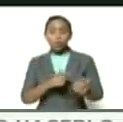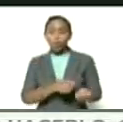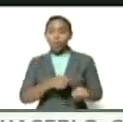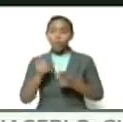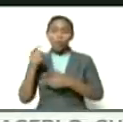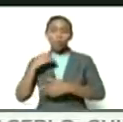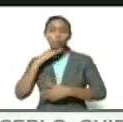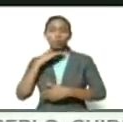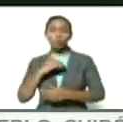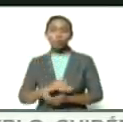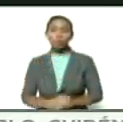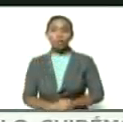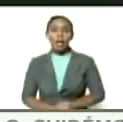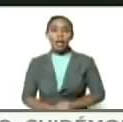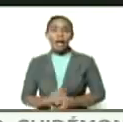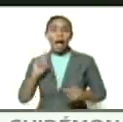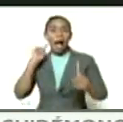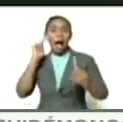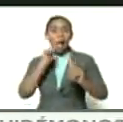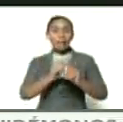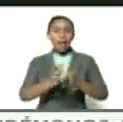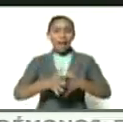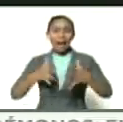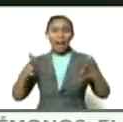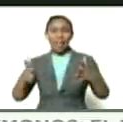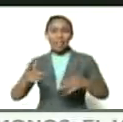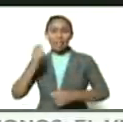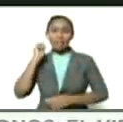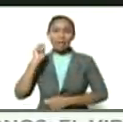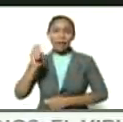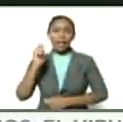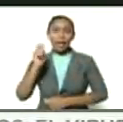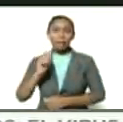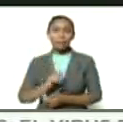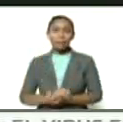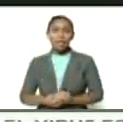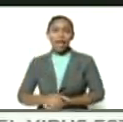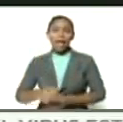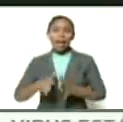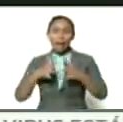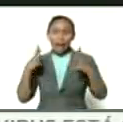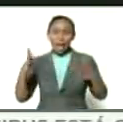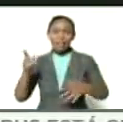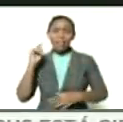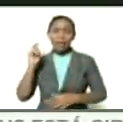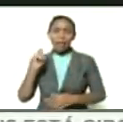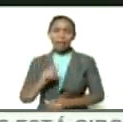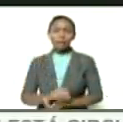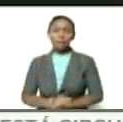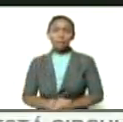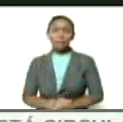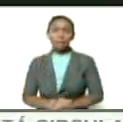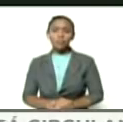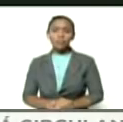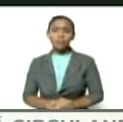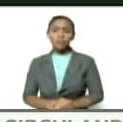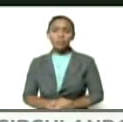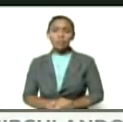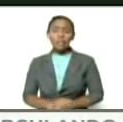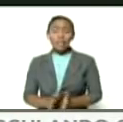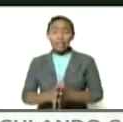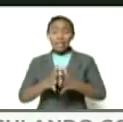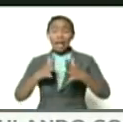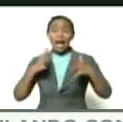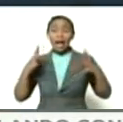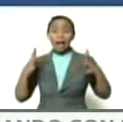hacia las grandes tareas las grandes tareas la gran tarea de la